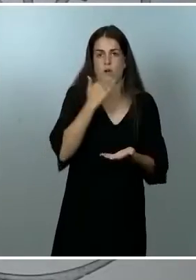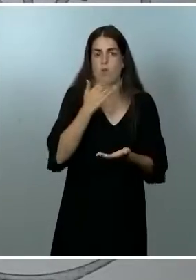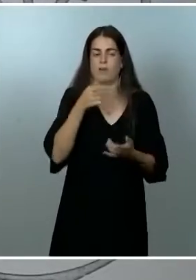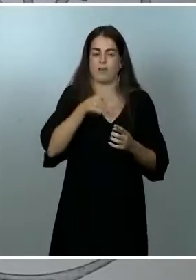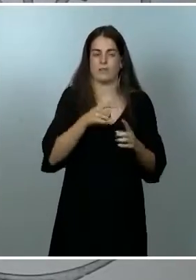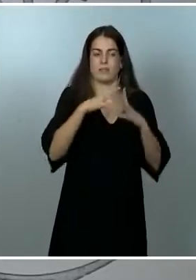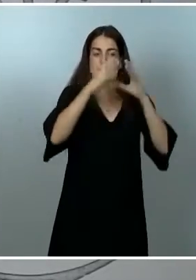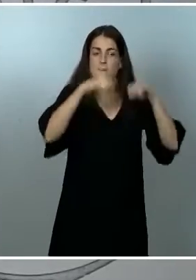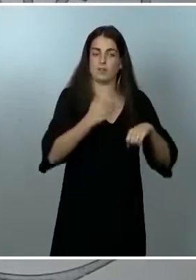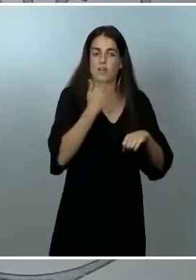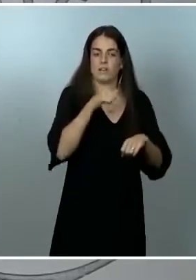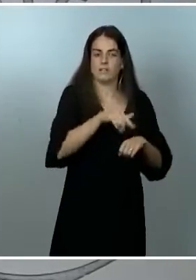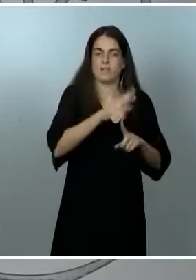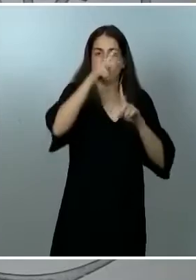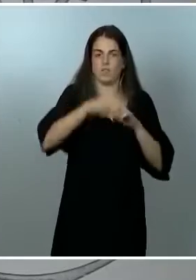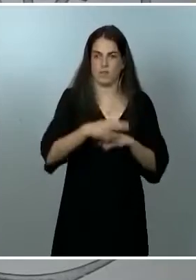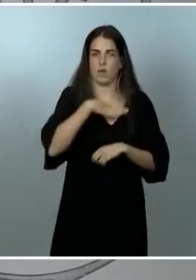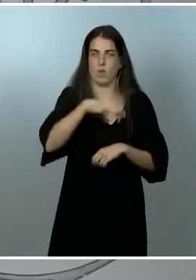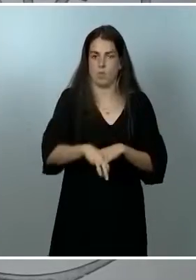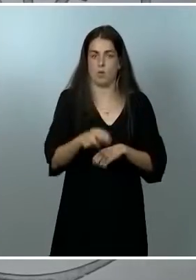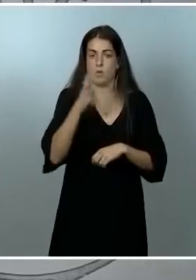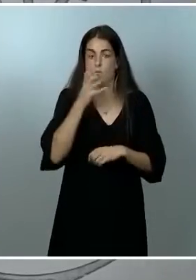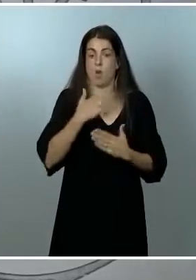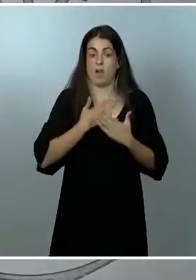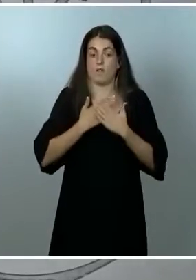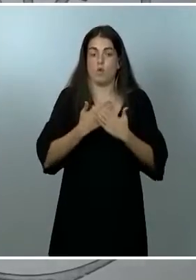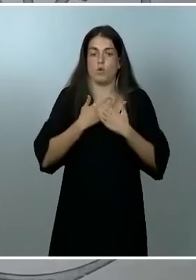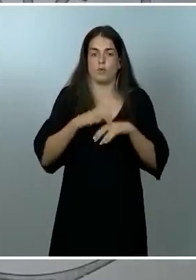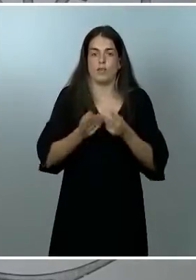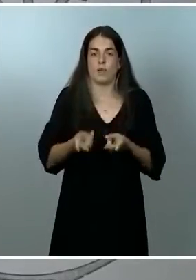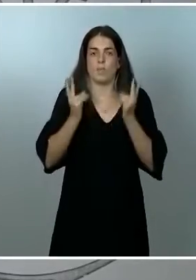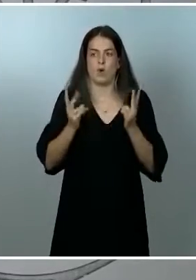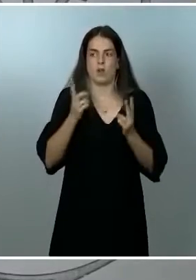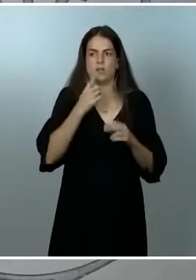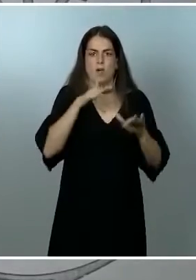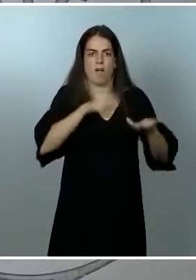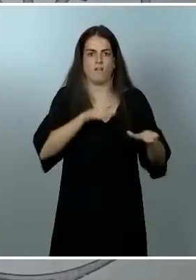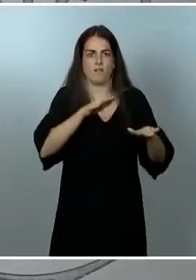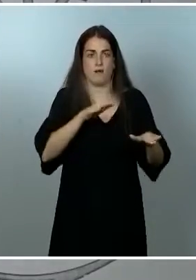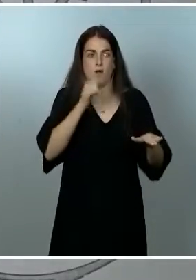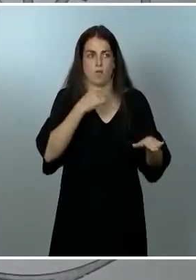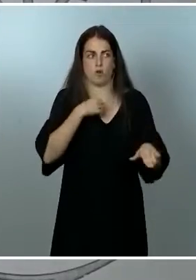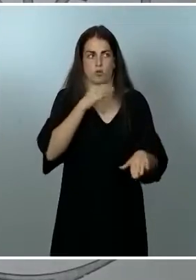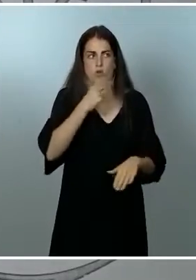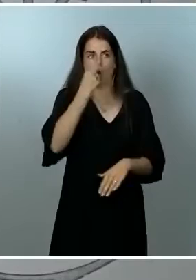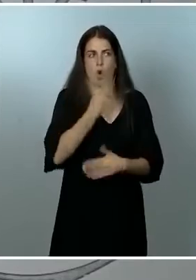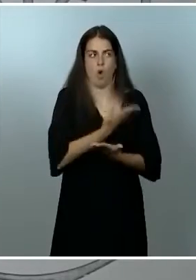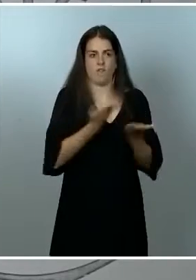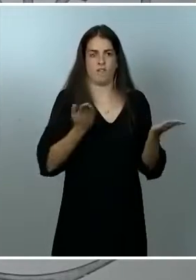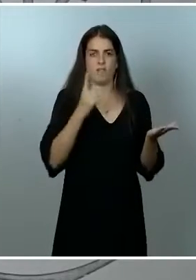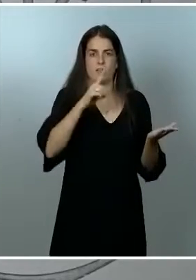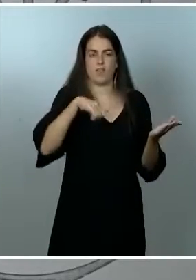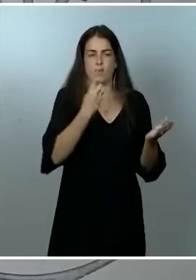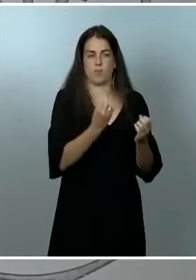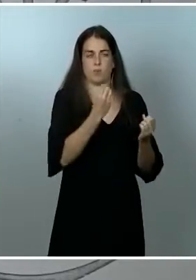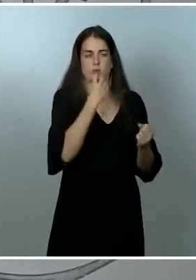o no legitimando la voluntad democrática que sale de las urnas. Por tanto, una decisión impropia, desde